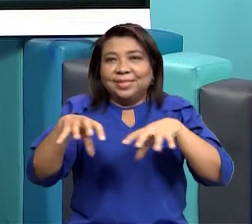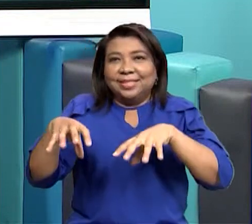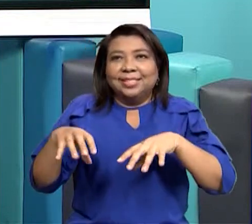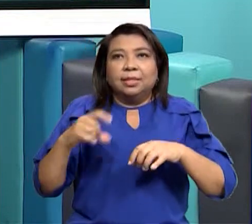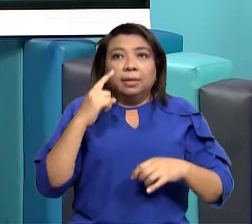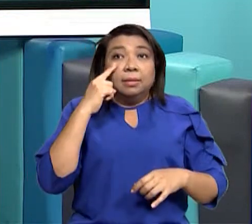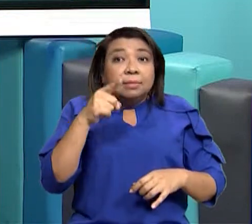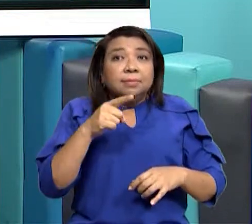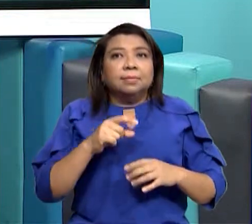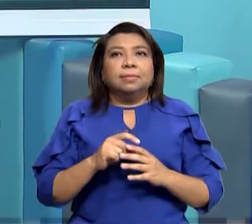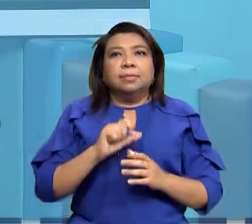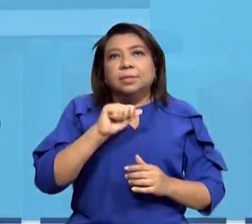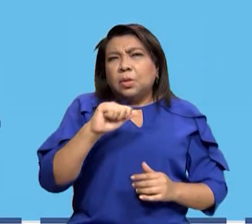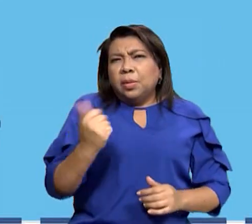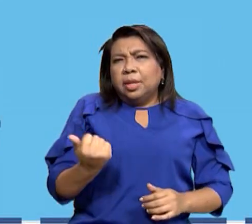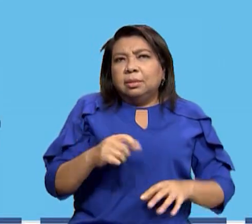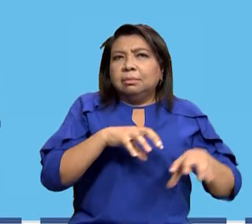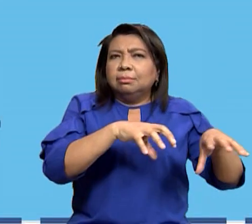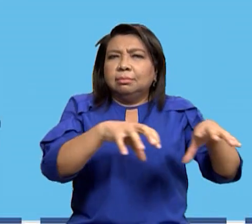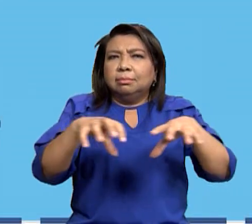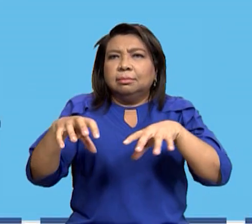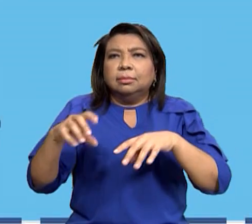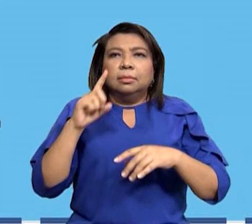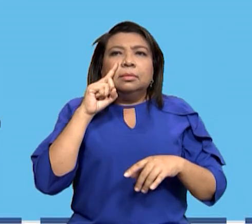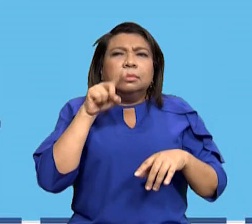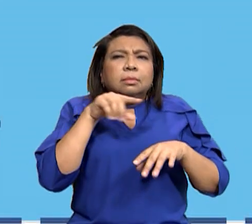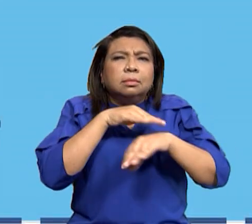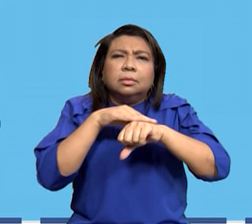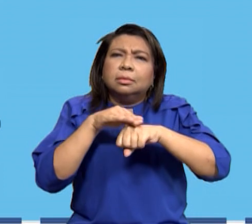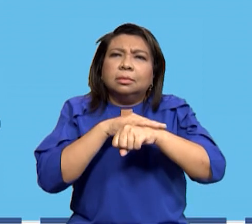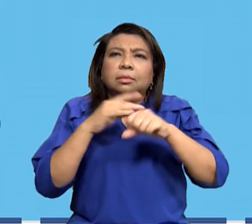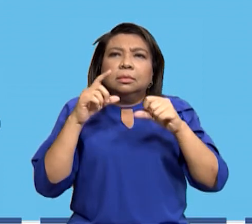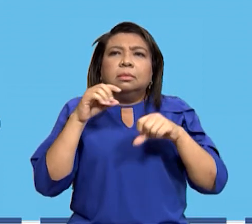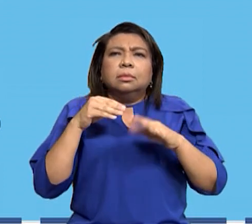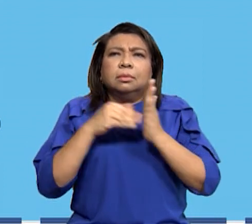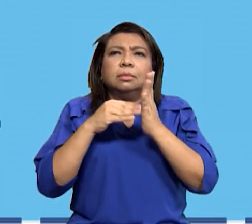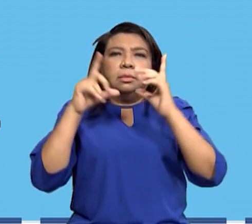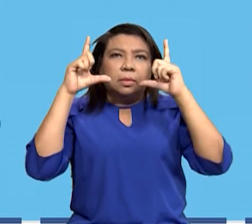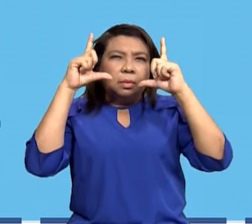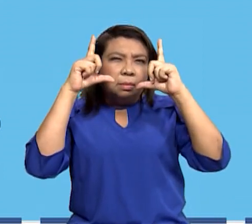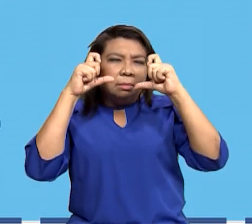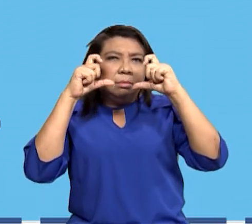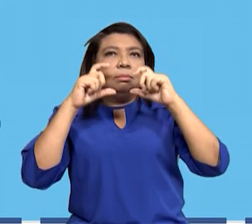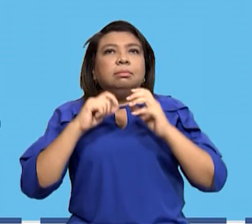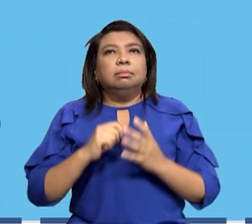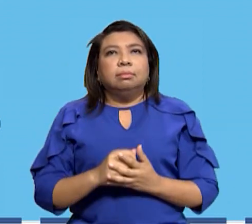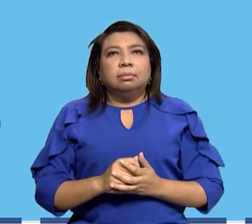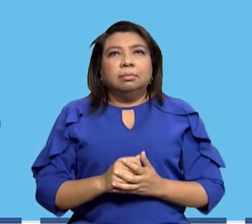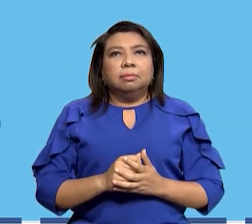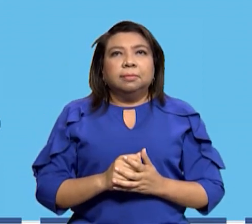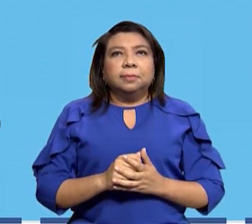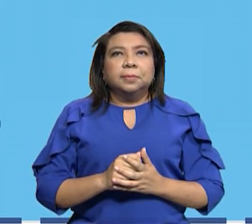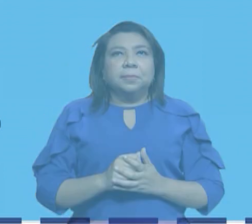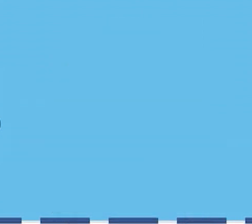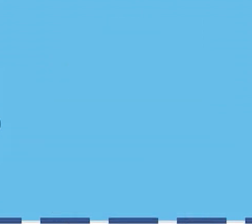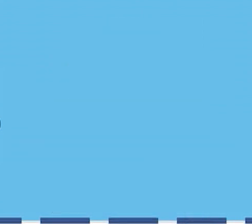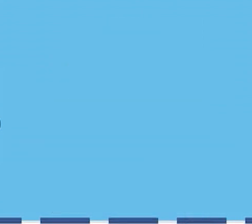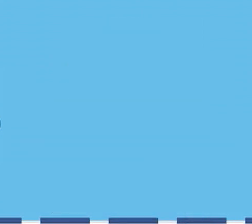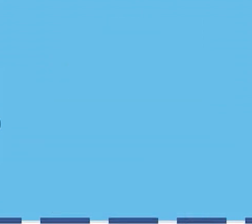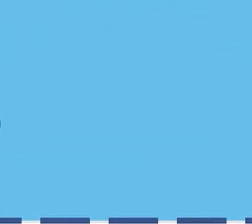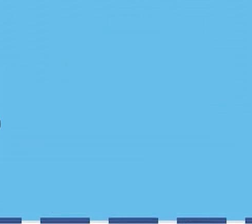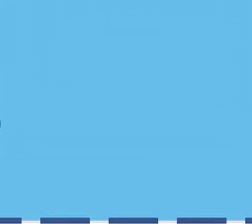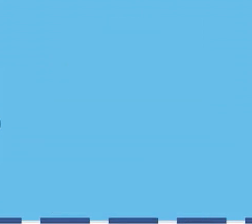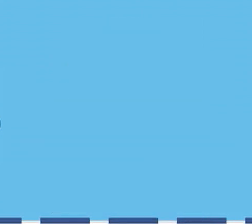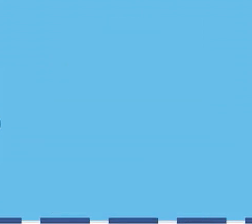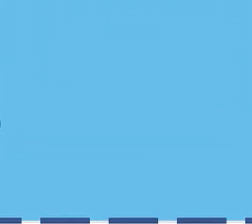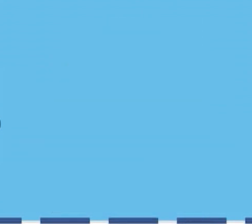siguiente Para eso voy a pedir Que le tomes una captura de pantalla A el link que está aquí Para poder